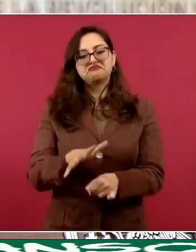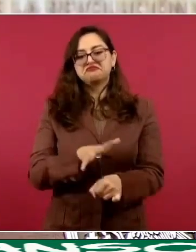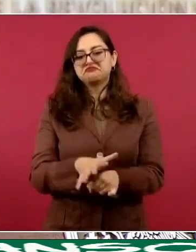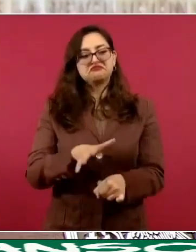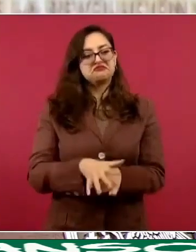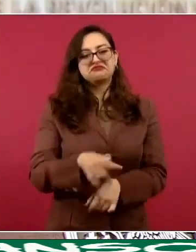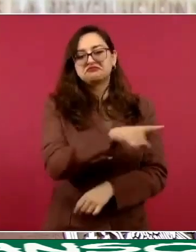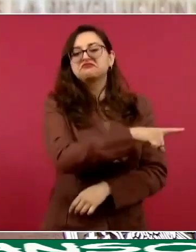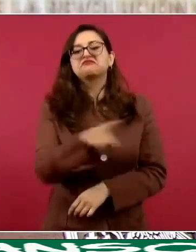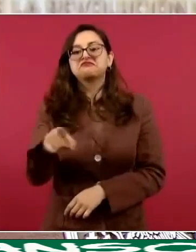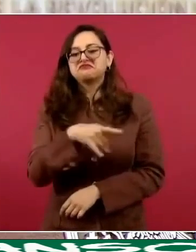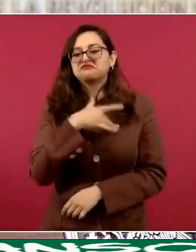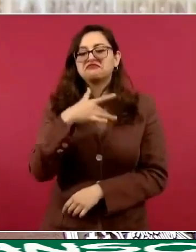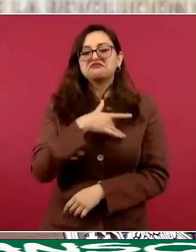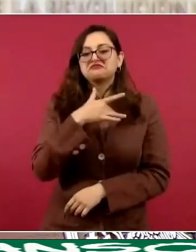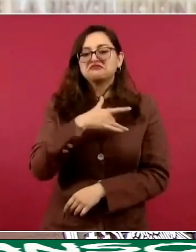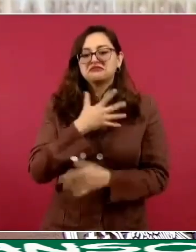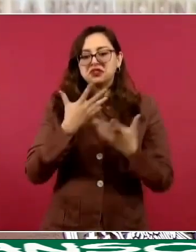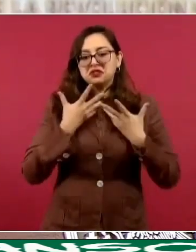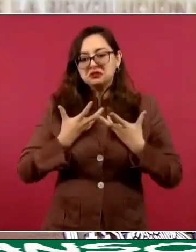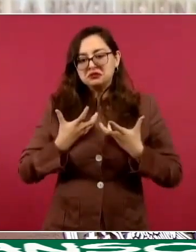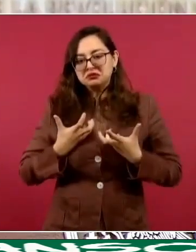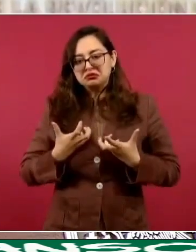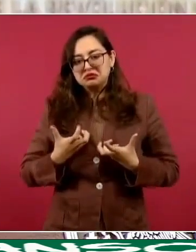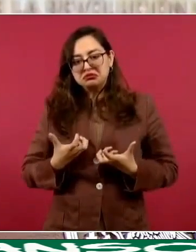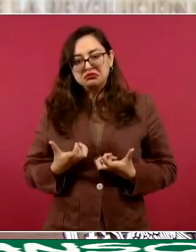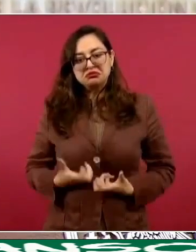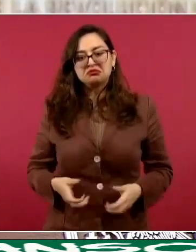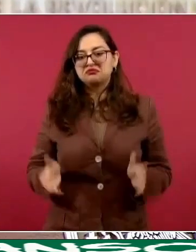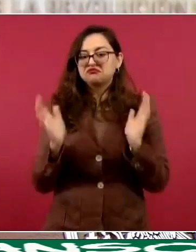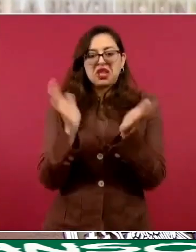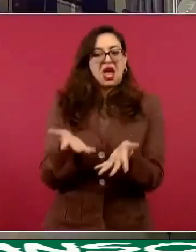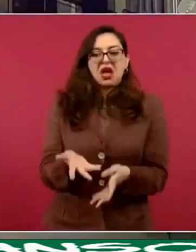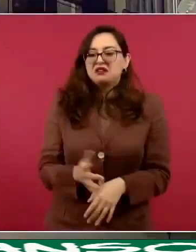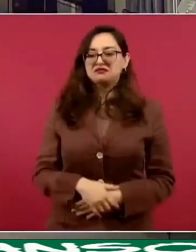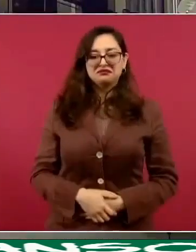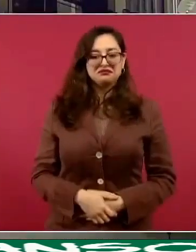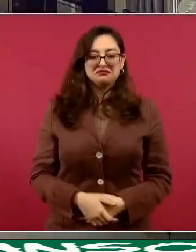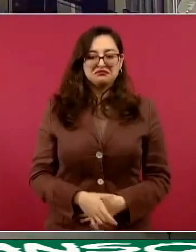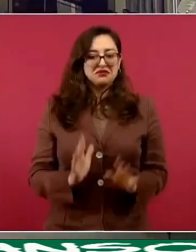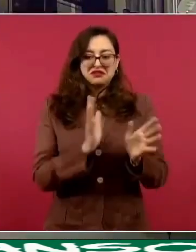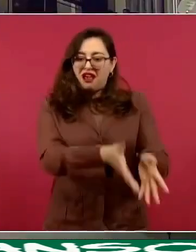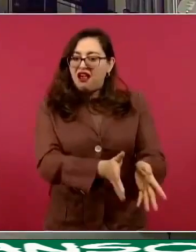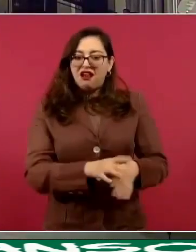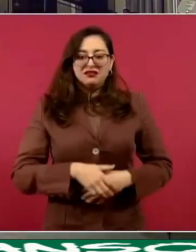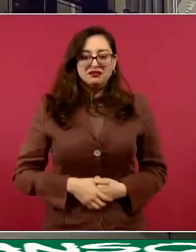porque muchos tenían la ilusión de verlo,